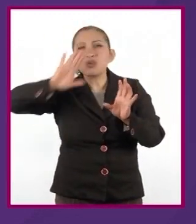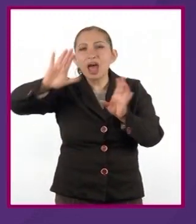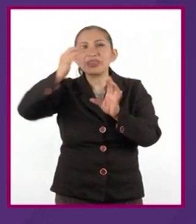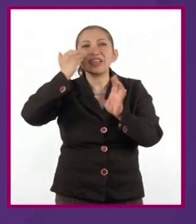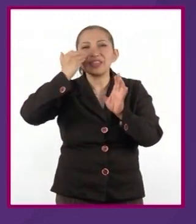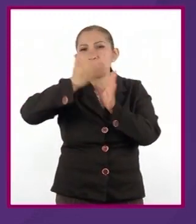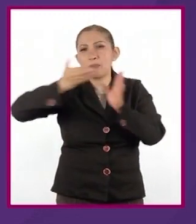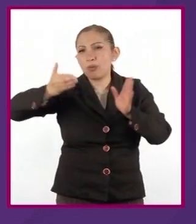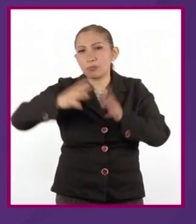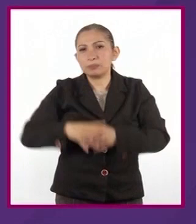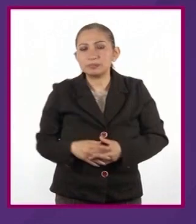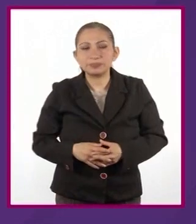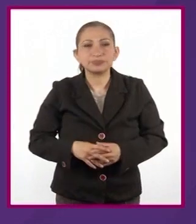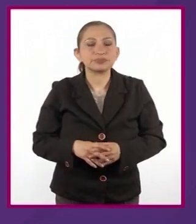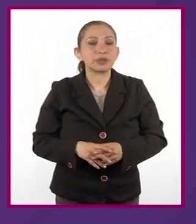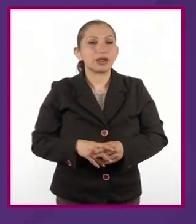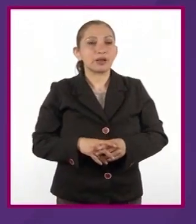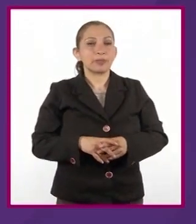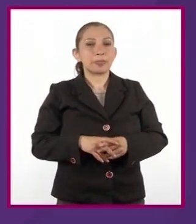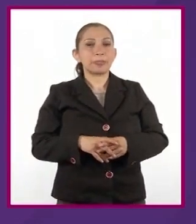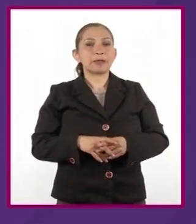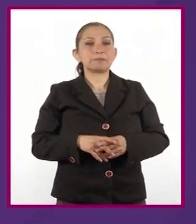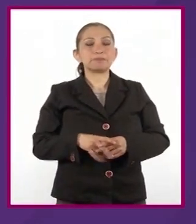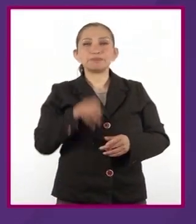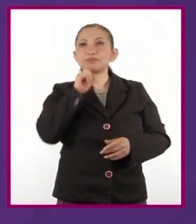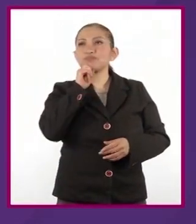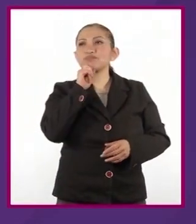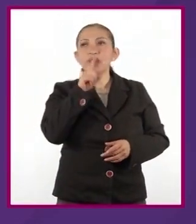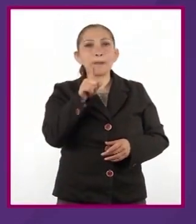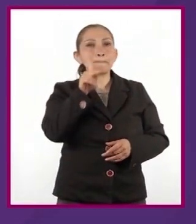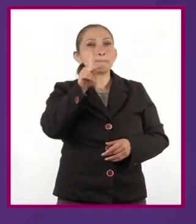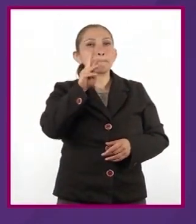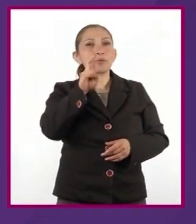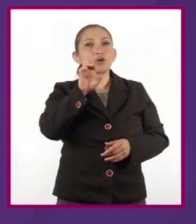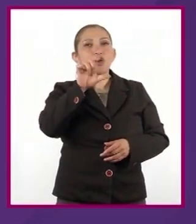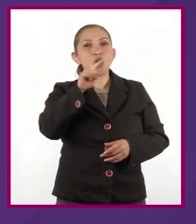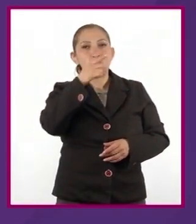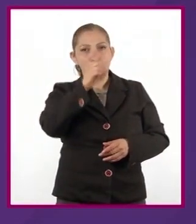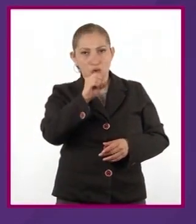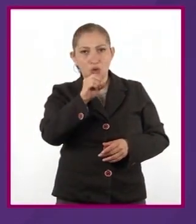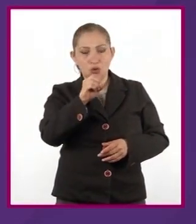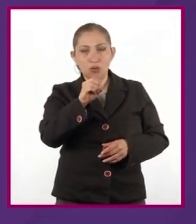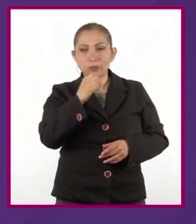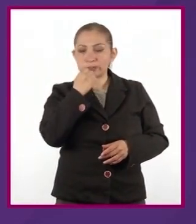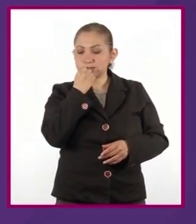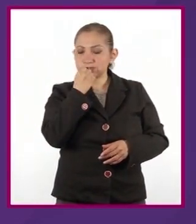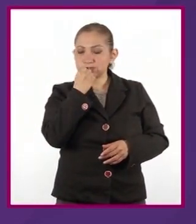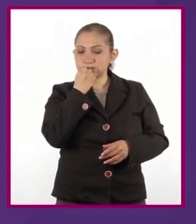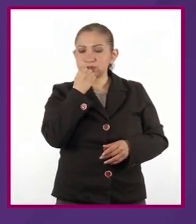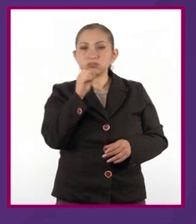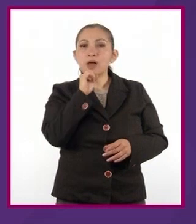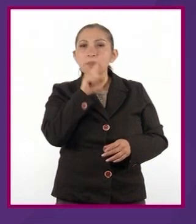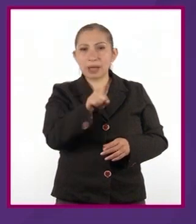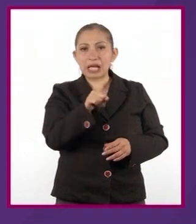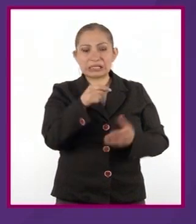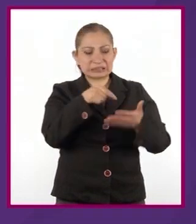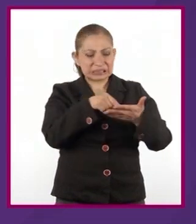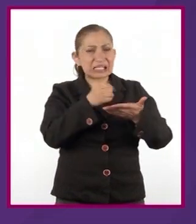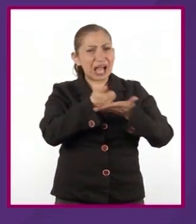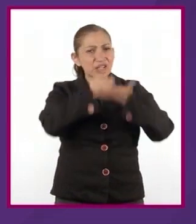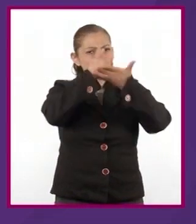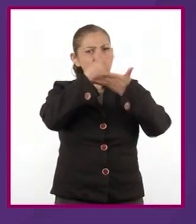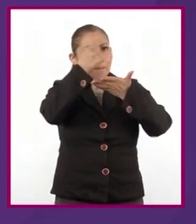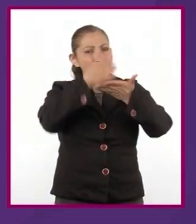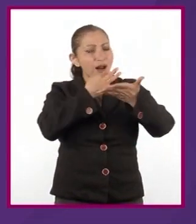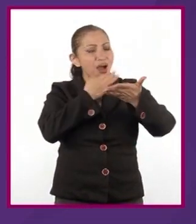cierto momento. También un prólogo, además de ser un texto